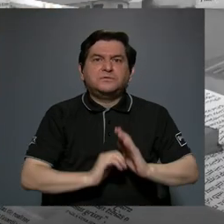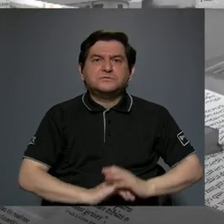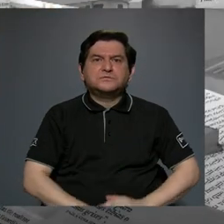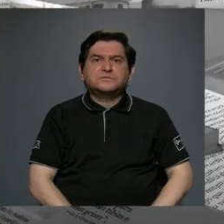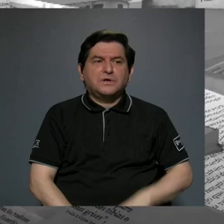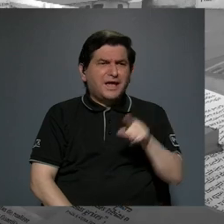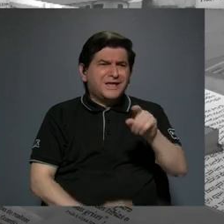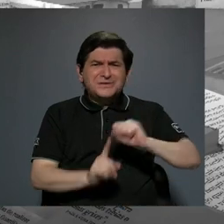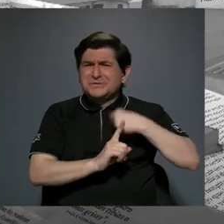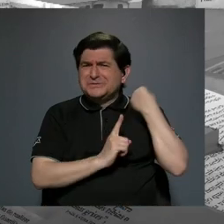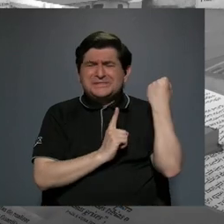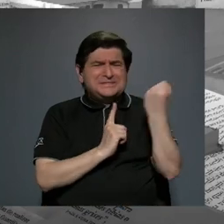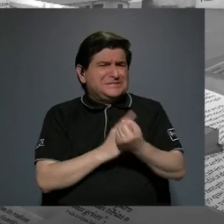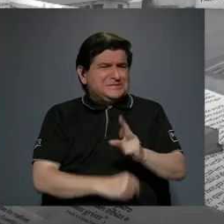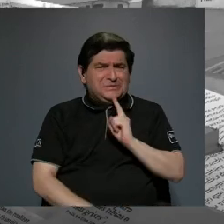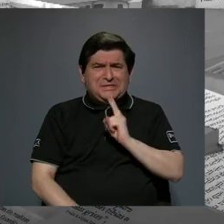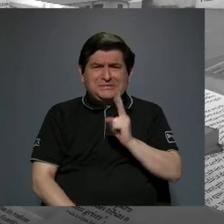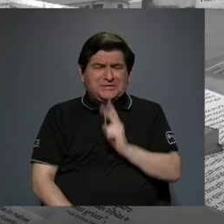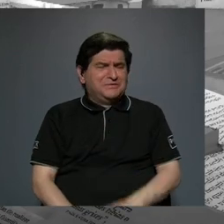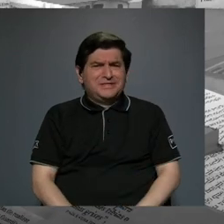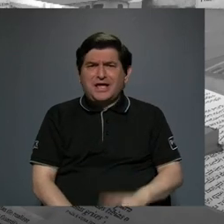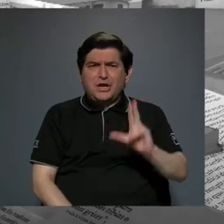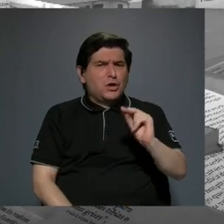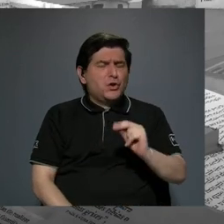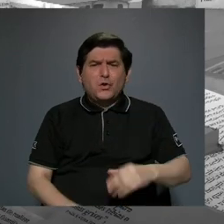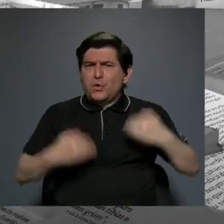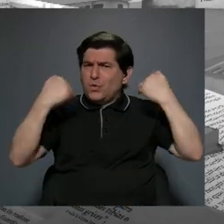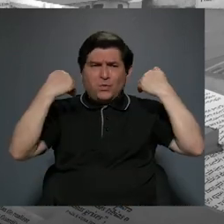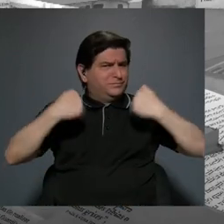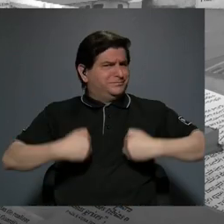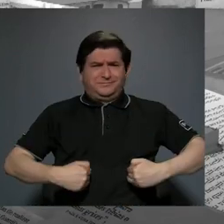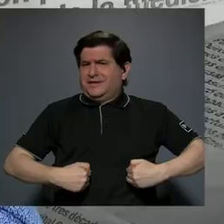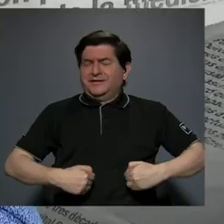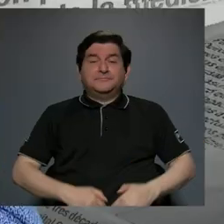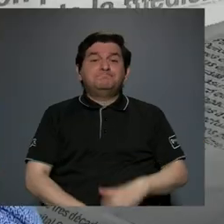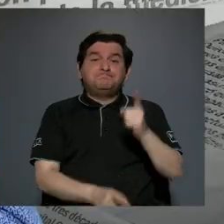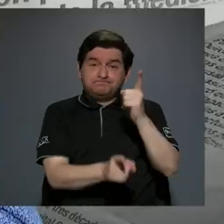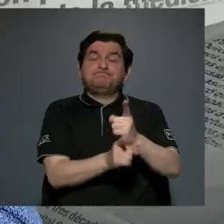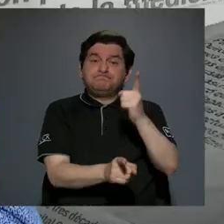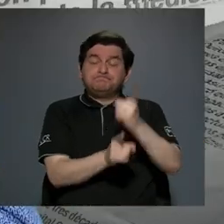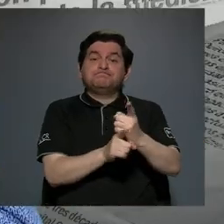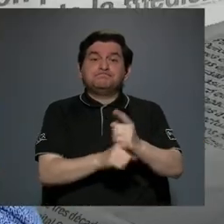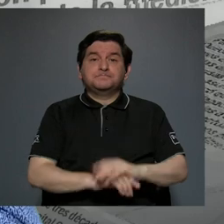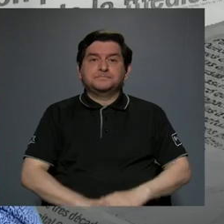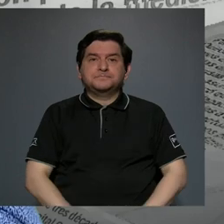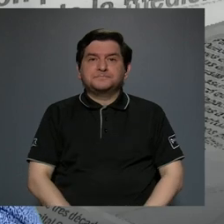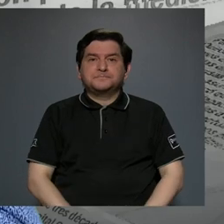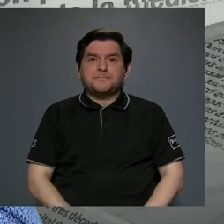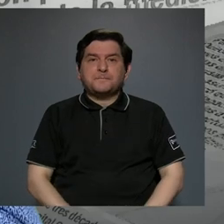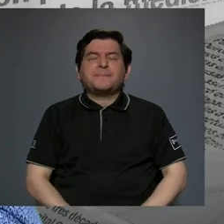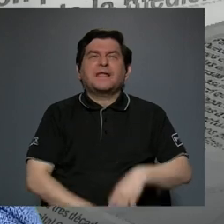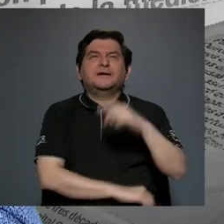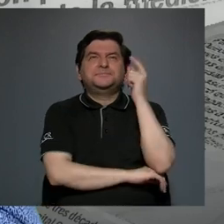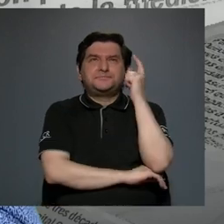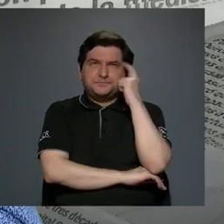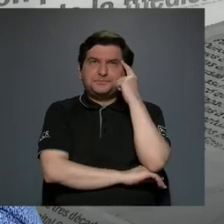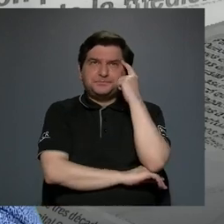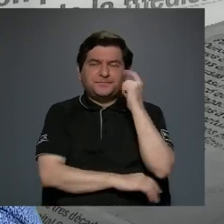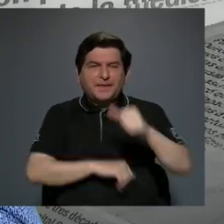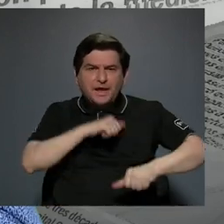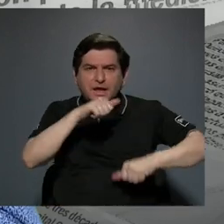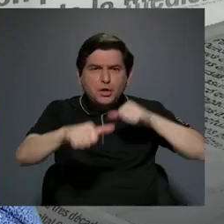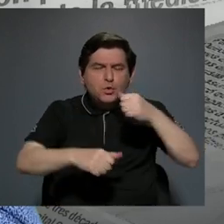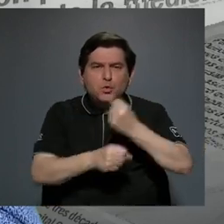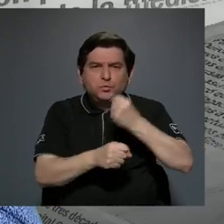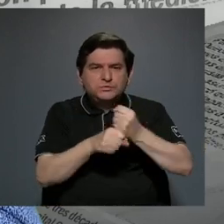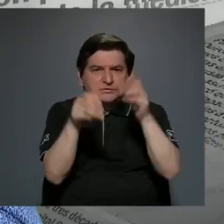tenían condiciones realmente infrahumanas. Exactamente. Digamos, la lucha de